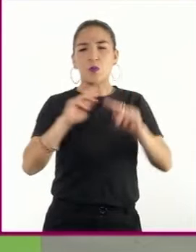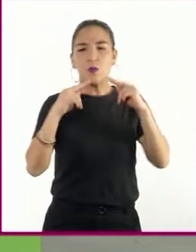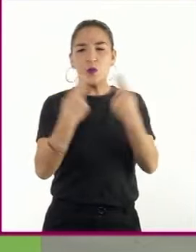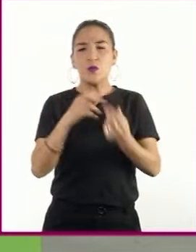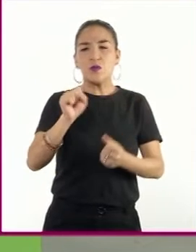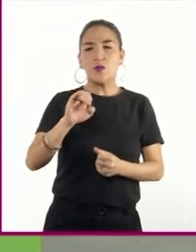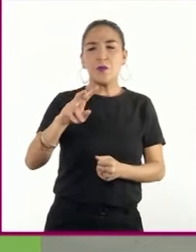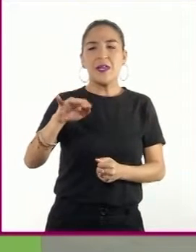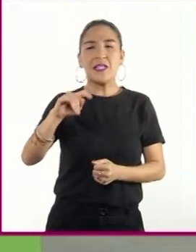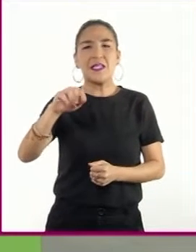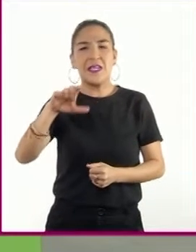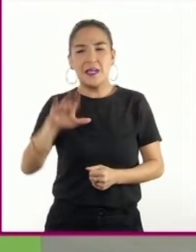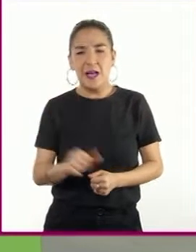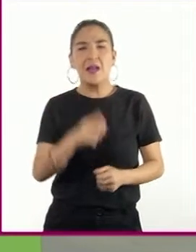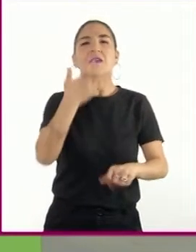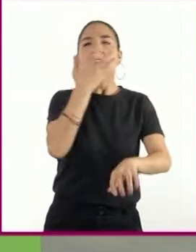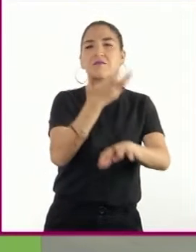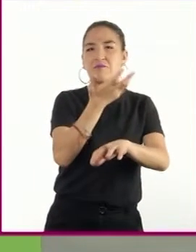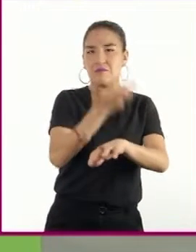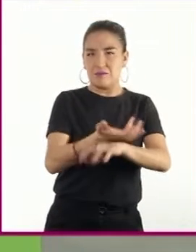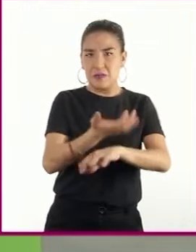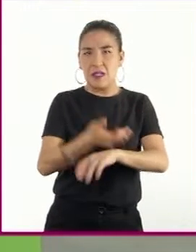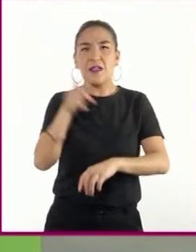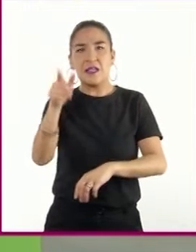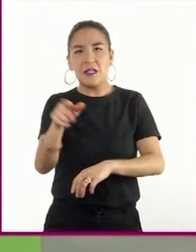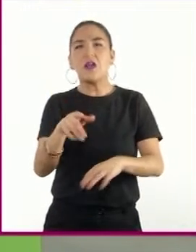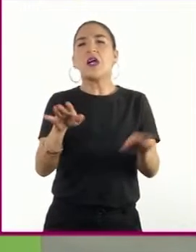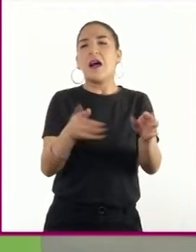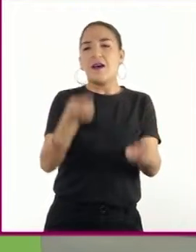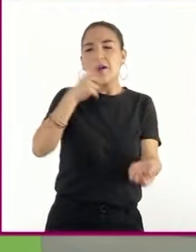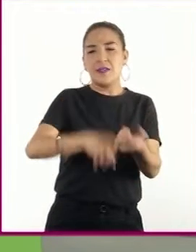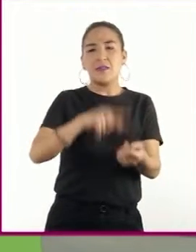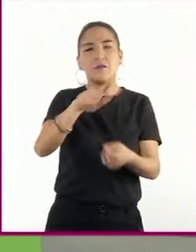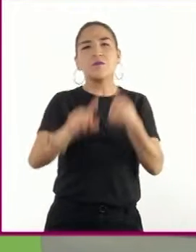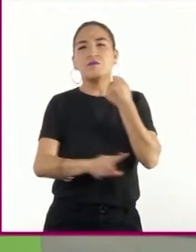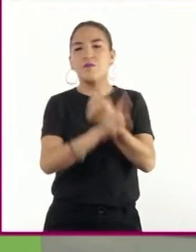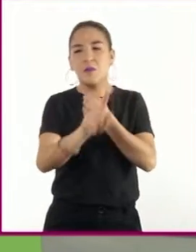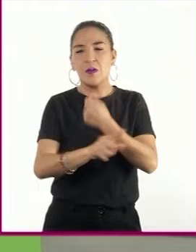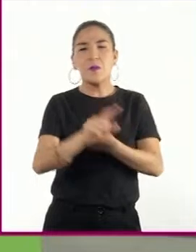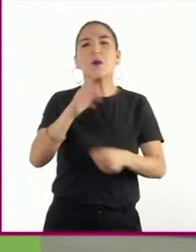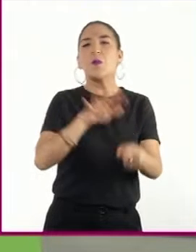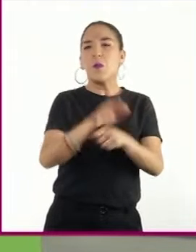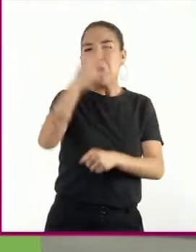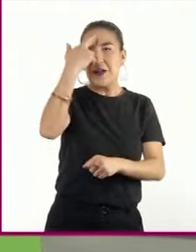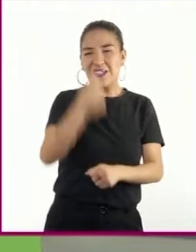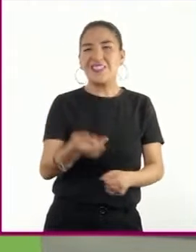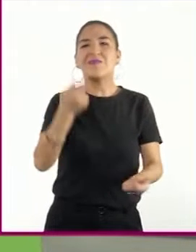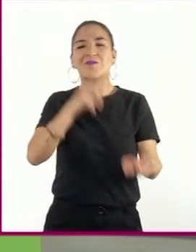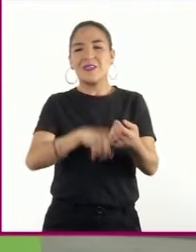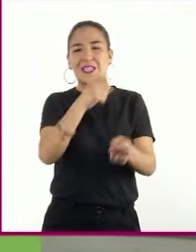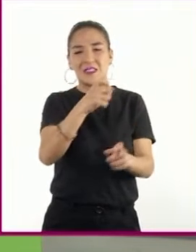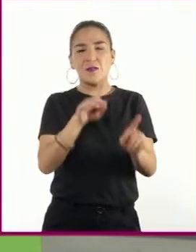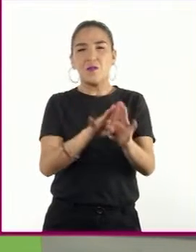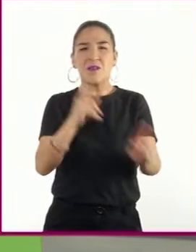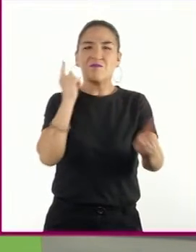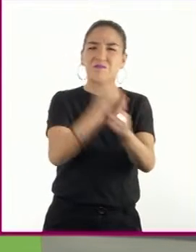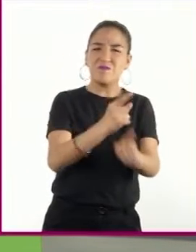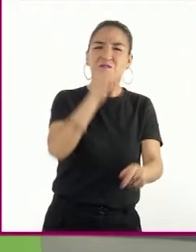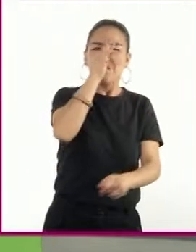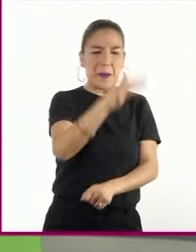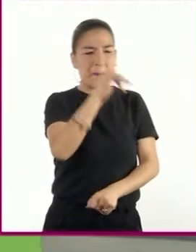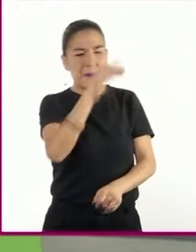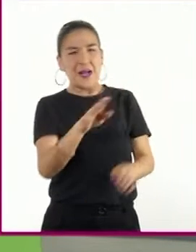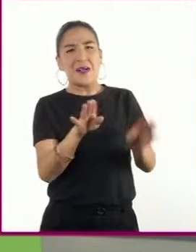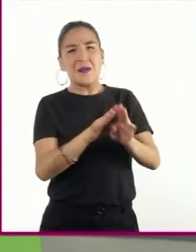y Estados Unidos de América entraron en el conflicto como consecuencia de las agresiones de Japón y Alemania.